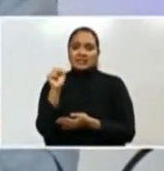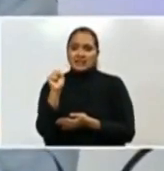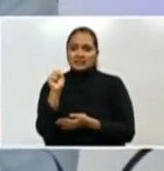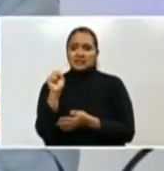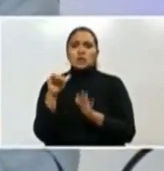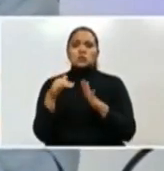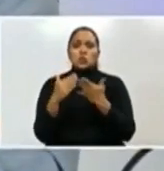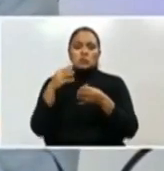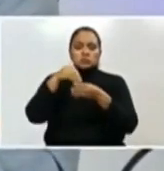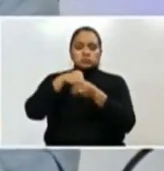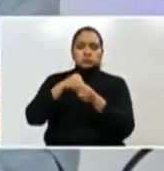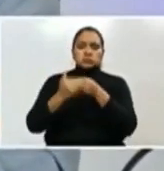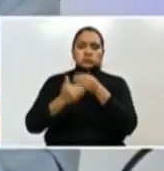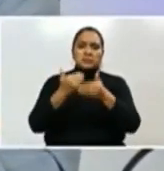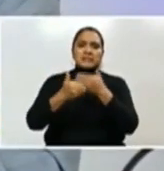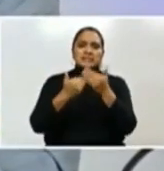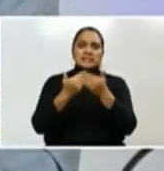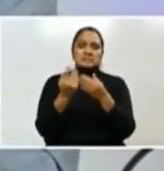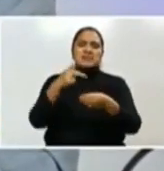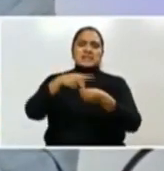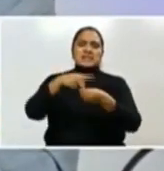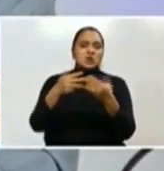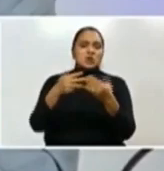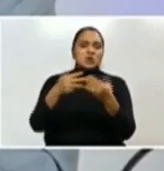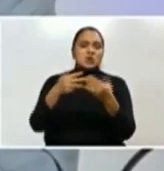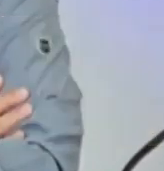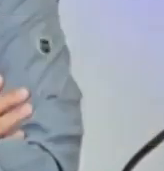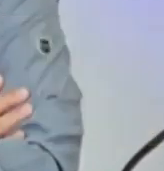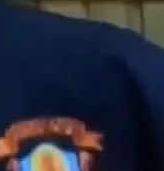esta operación. Saludos, alcalde.